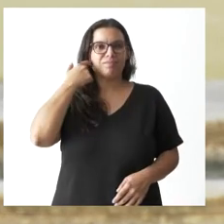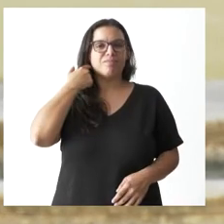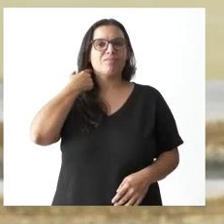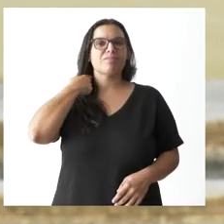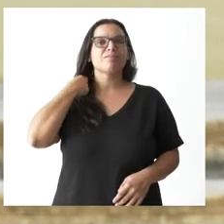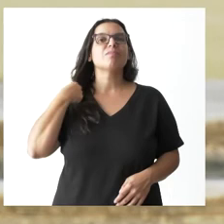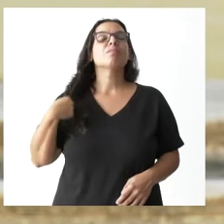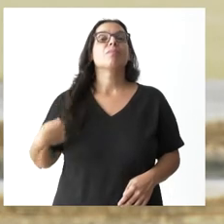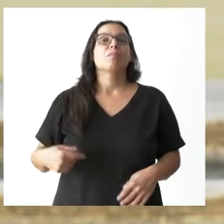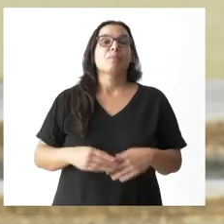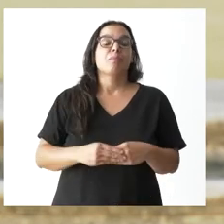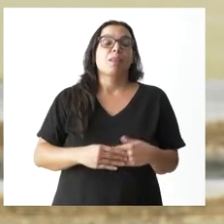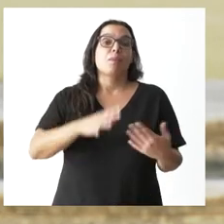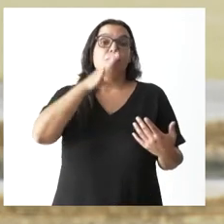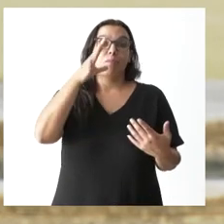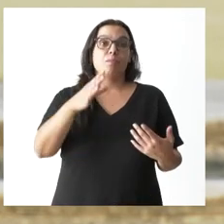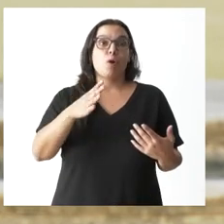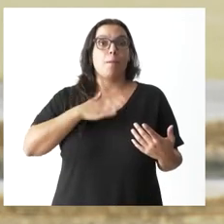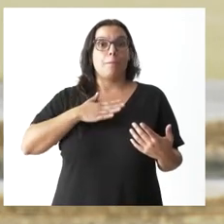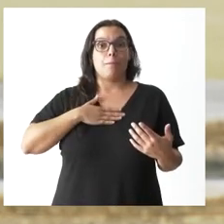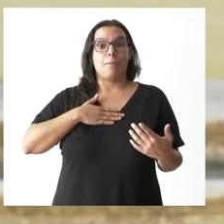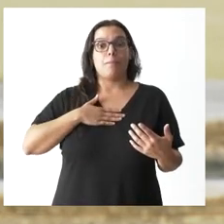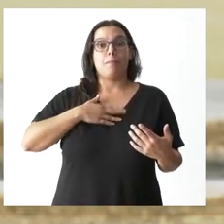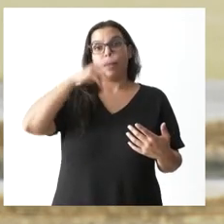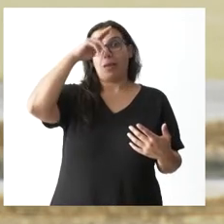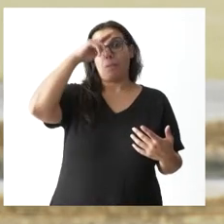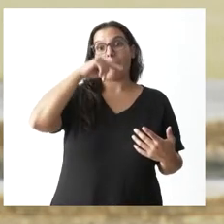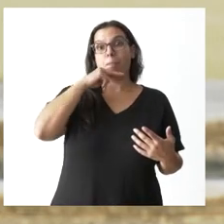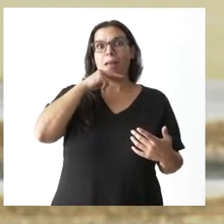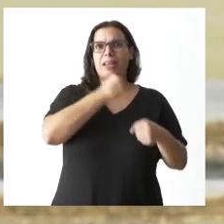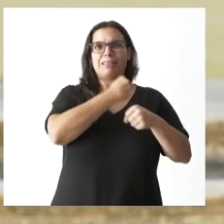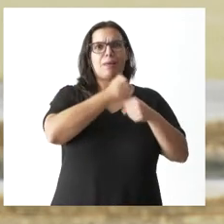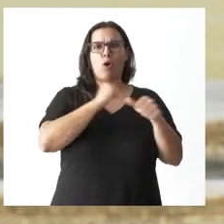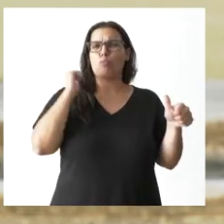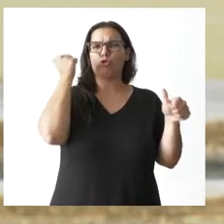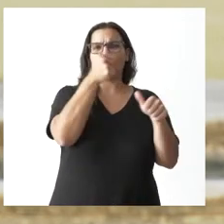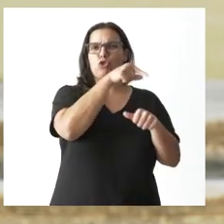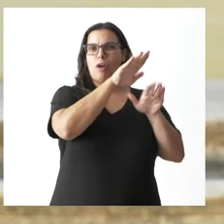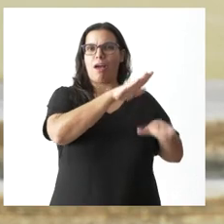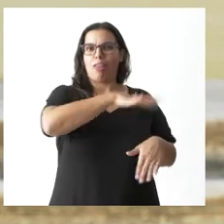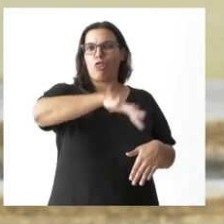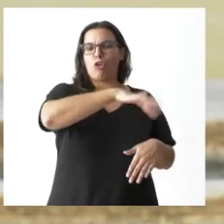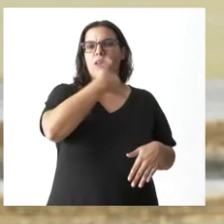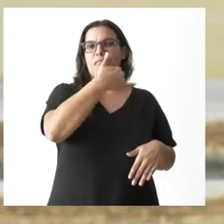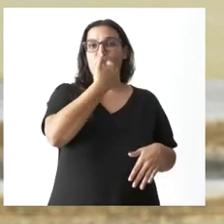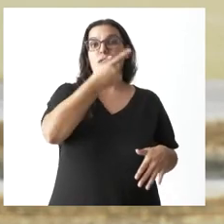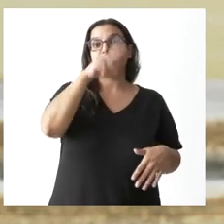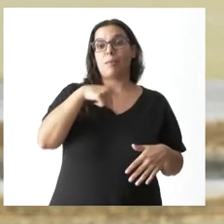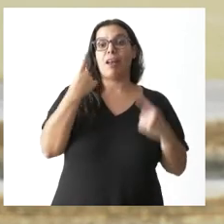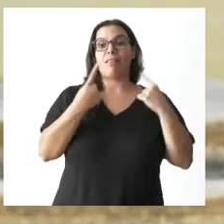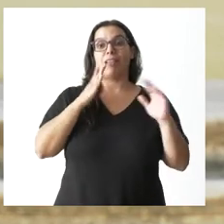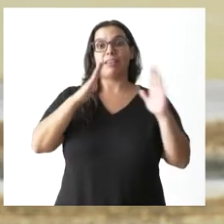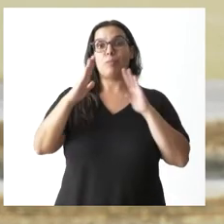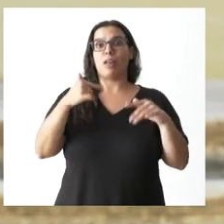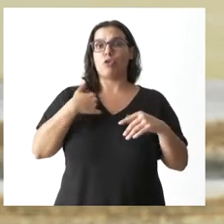gran parte de la trayectoria profesional de mi padre se desarrolló allí y tuve la oportunidad en temporadas de